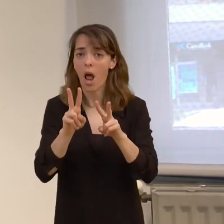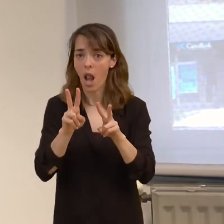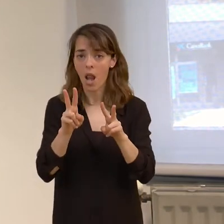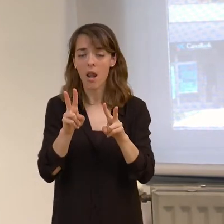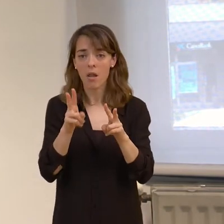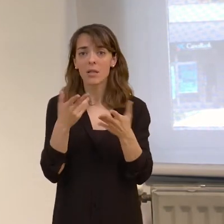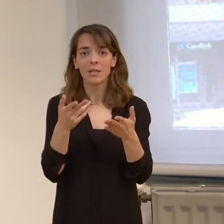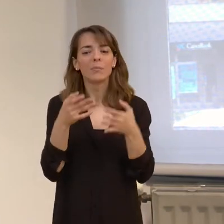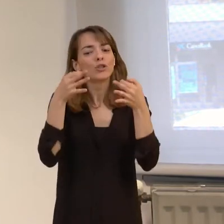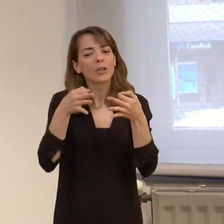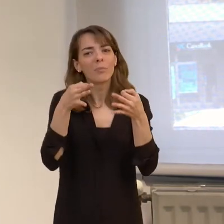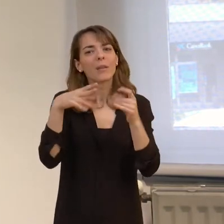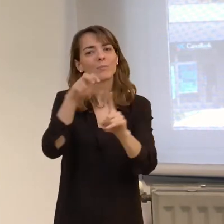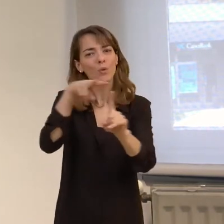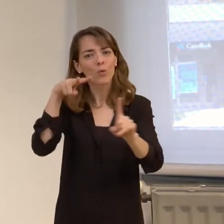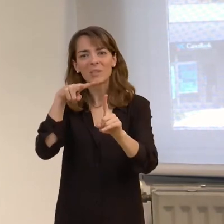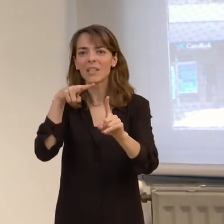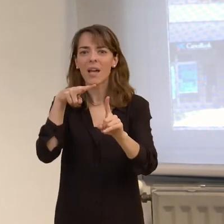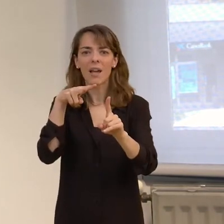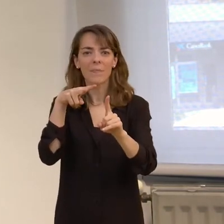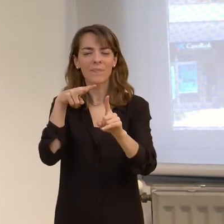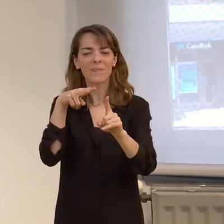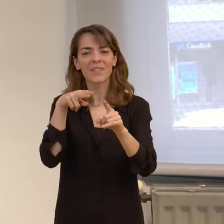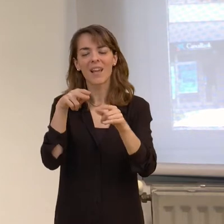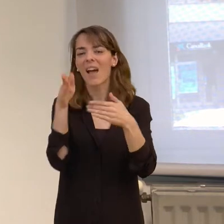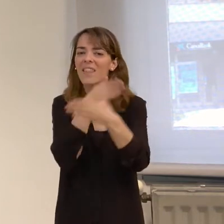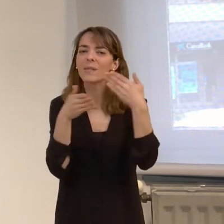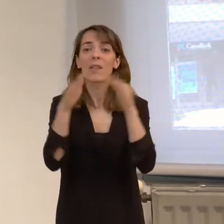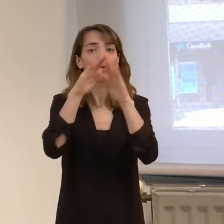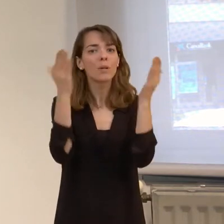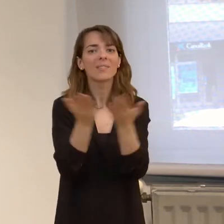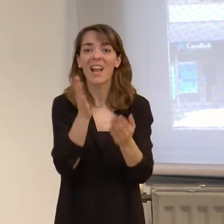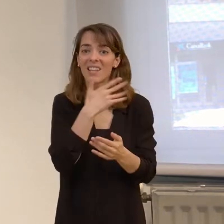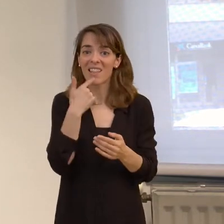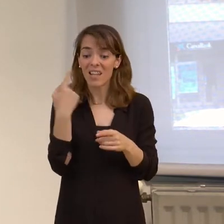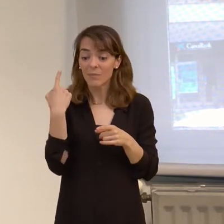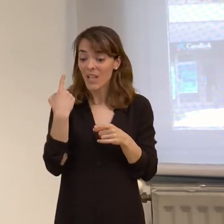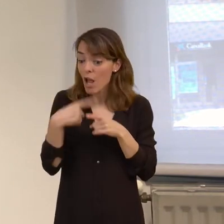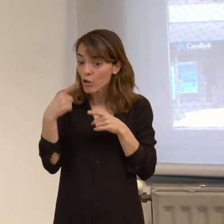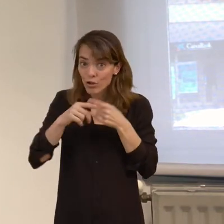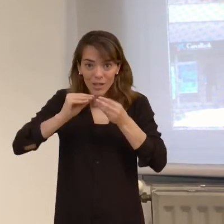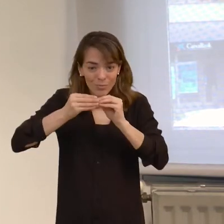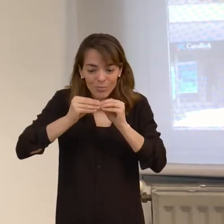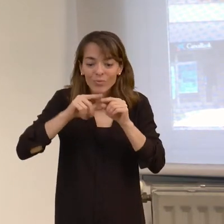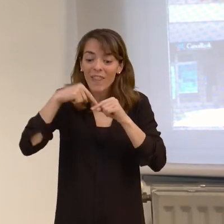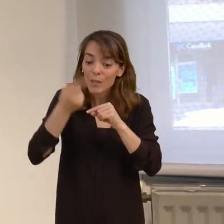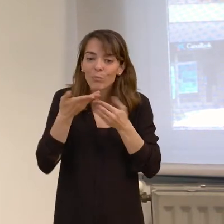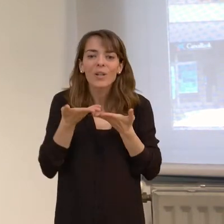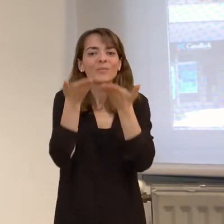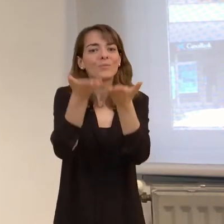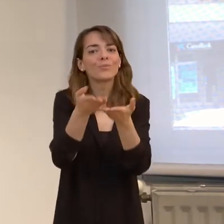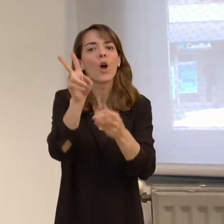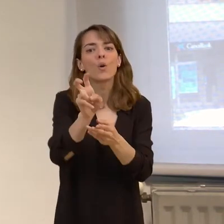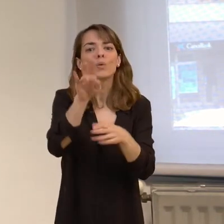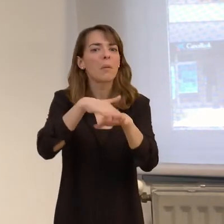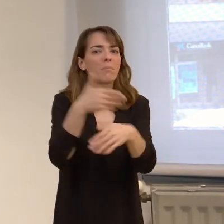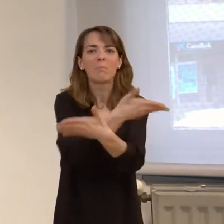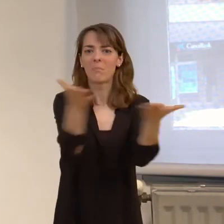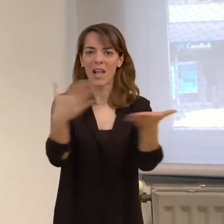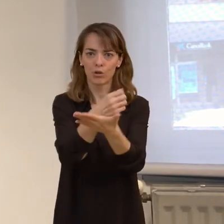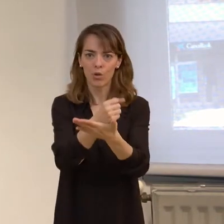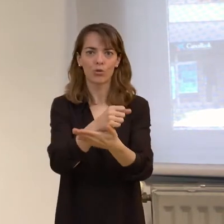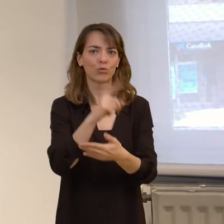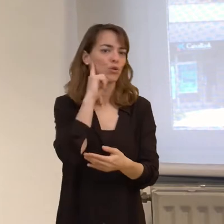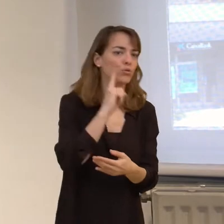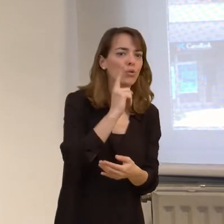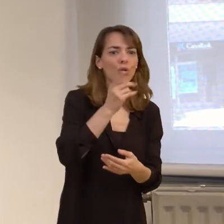siempre desde el prisma de la accesibilidad universal. Es decir, que los productos que se generan sean útiles para todos, sean personas sordas,